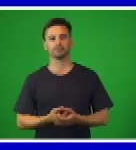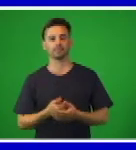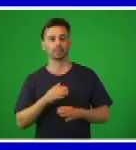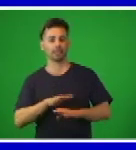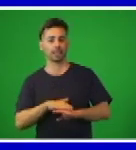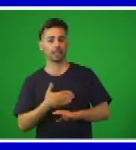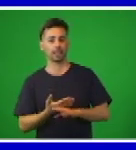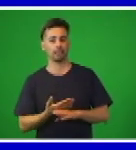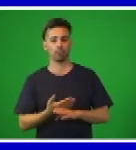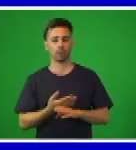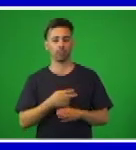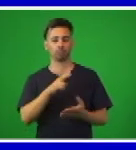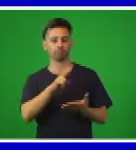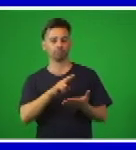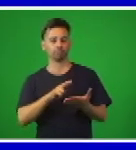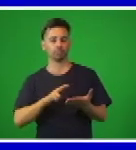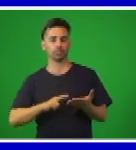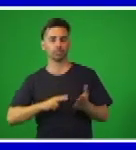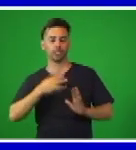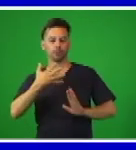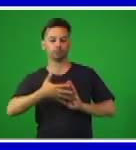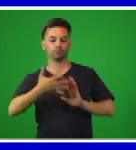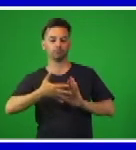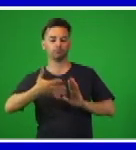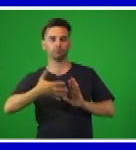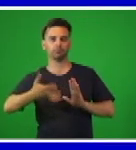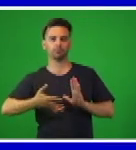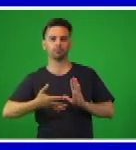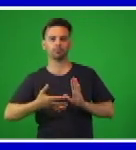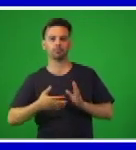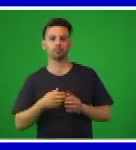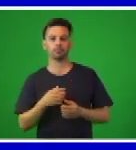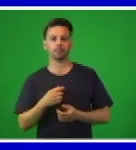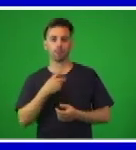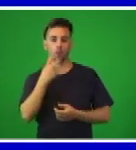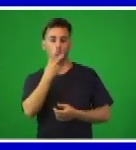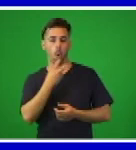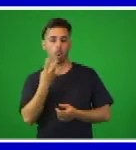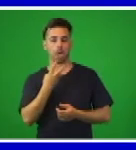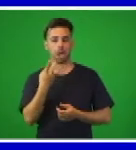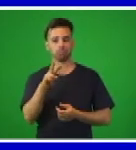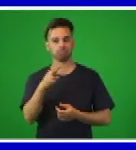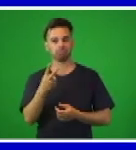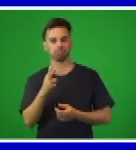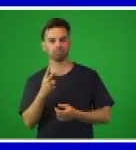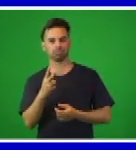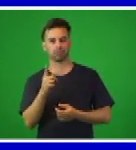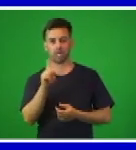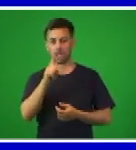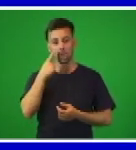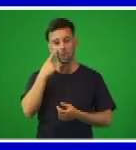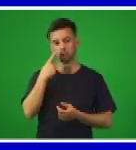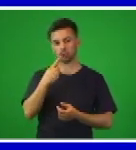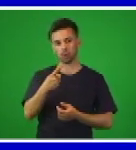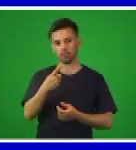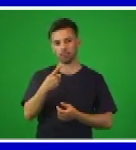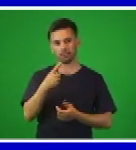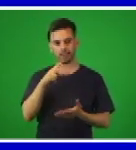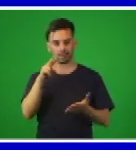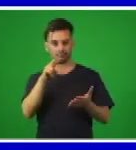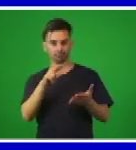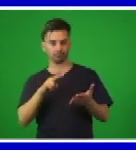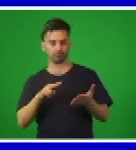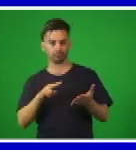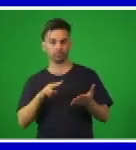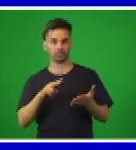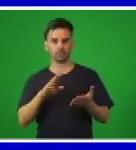Bueno, pues después de leerlo oralmente, sin mirar el texto, le pedimos que lo copien en